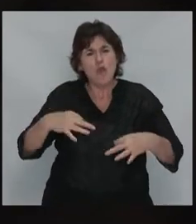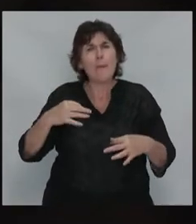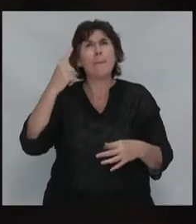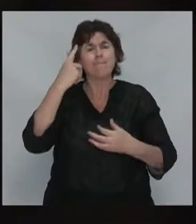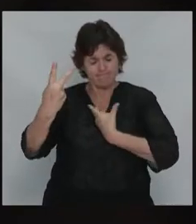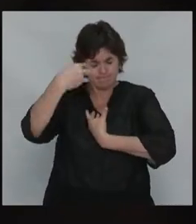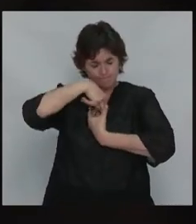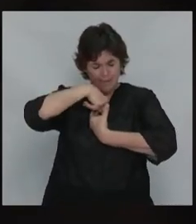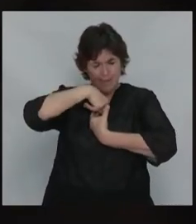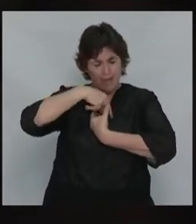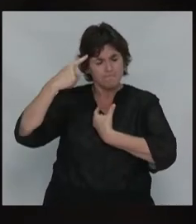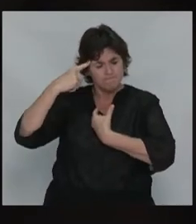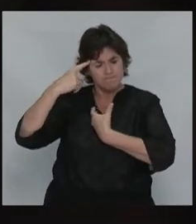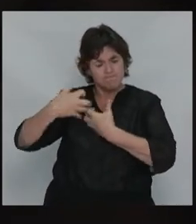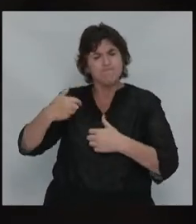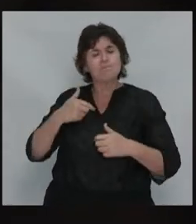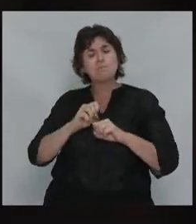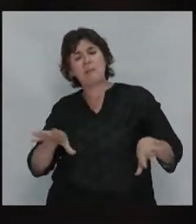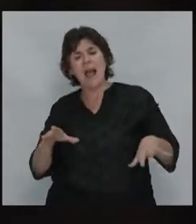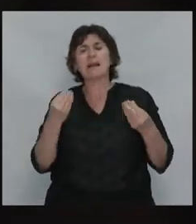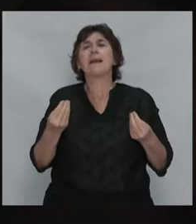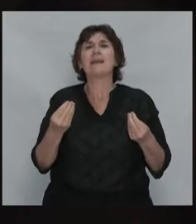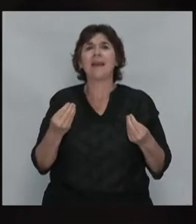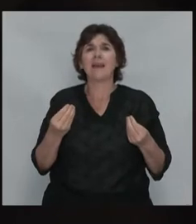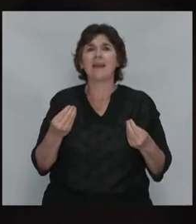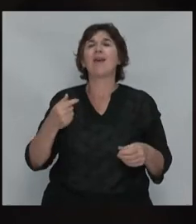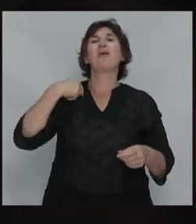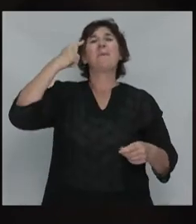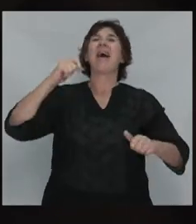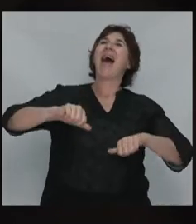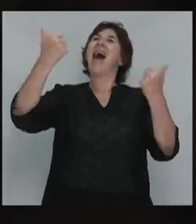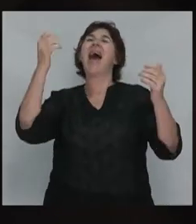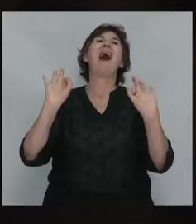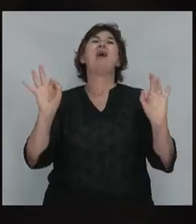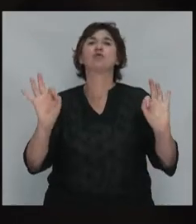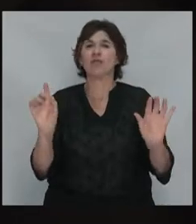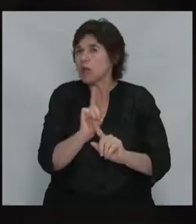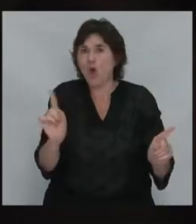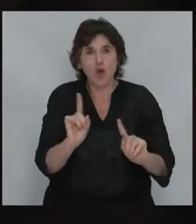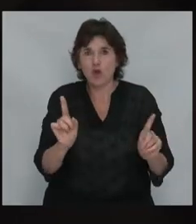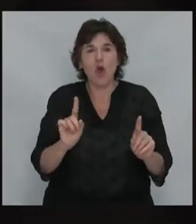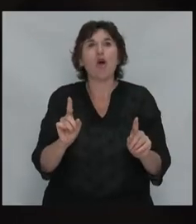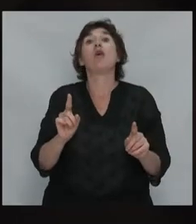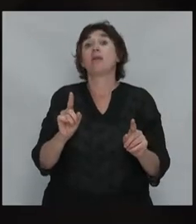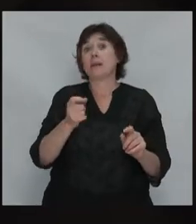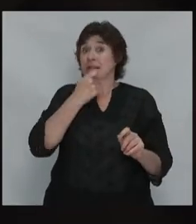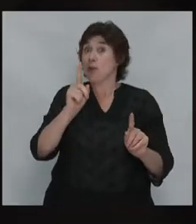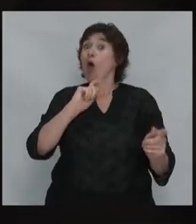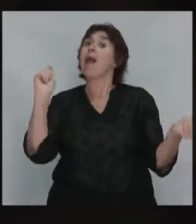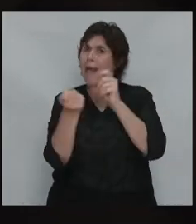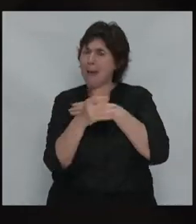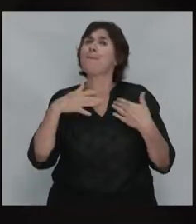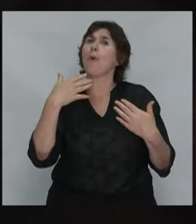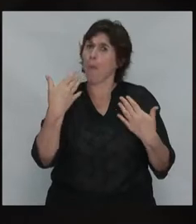sido suficientemente autocríticos y no podemos ser triunfalistas porque de lo contrario los cambios son reversibles.